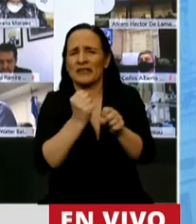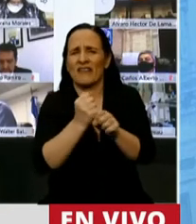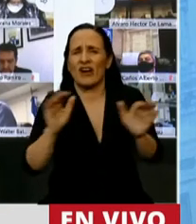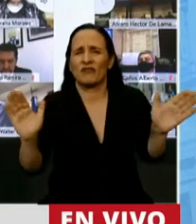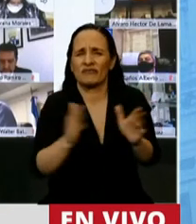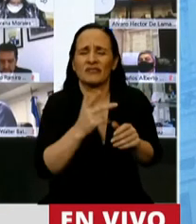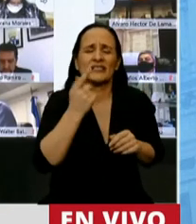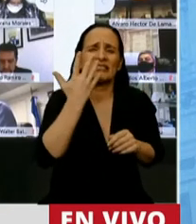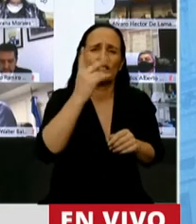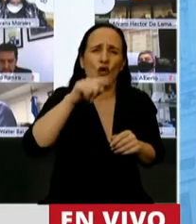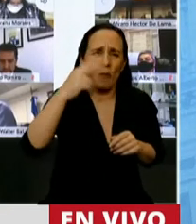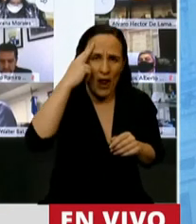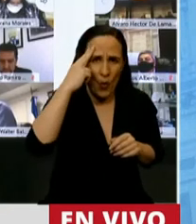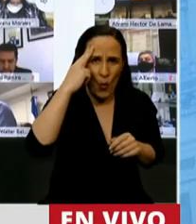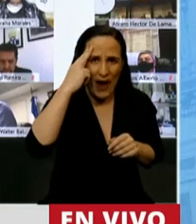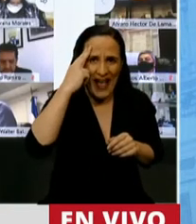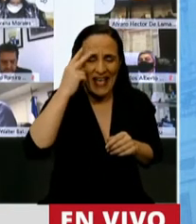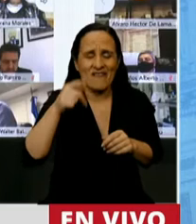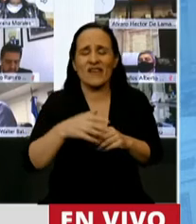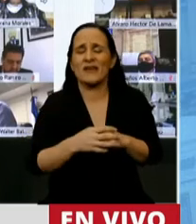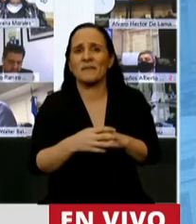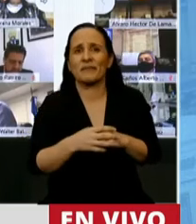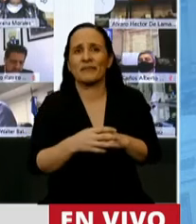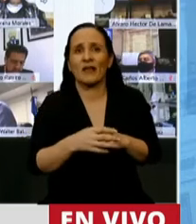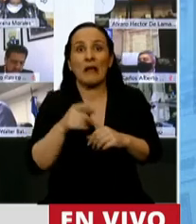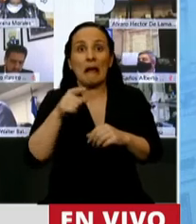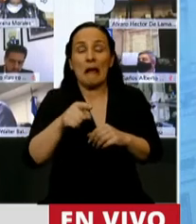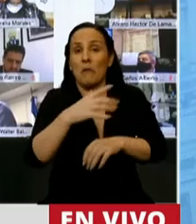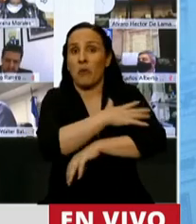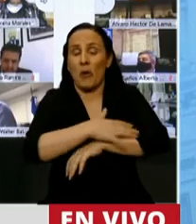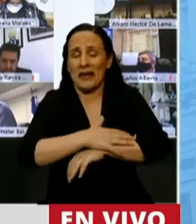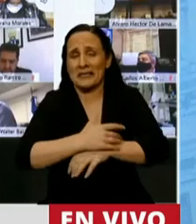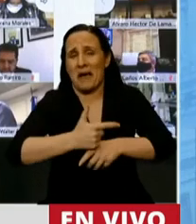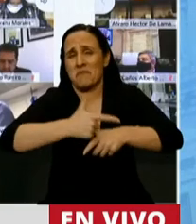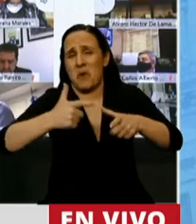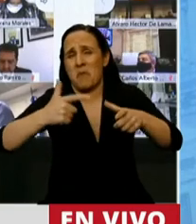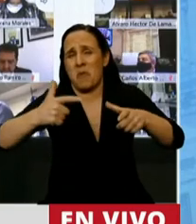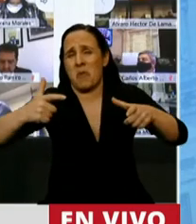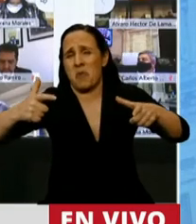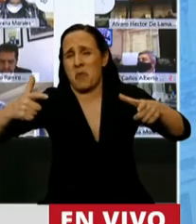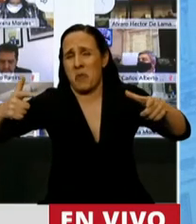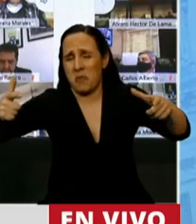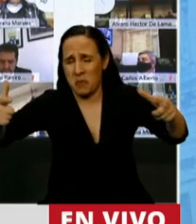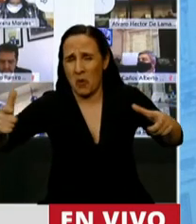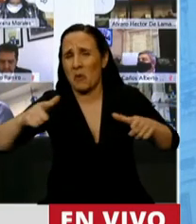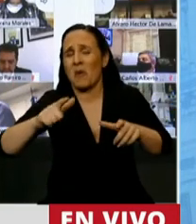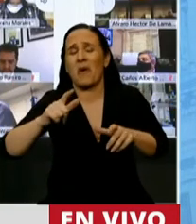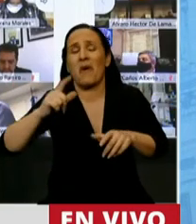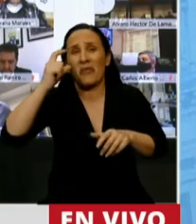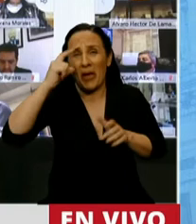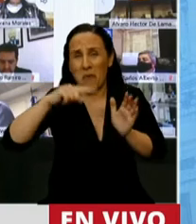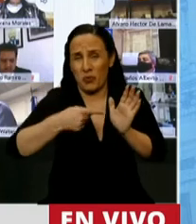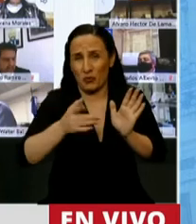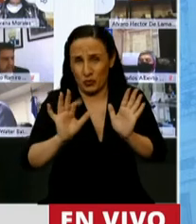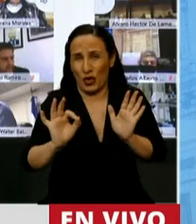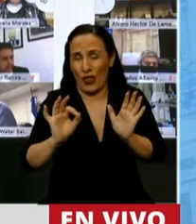5,9% hasta volver a orillar los dos dígitos, el avance de la pobreza que con la medición más conservadora sumó 10 puntos en